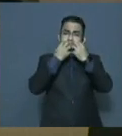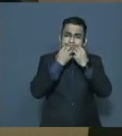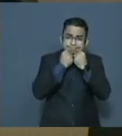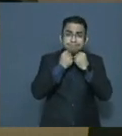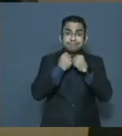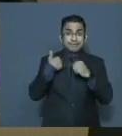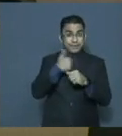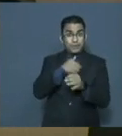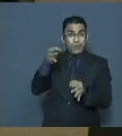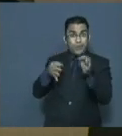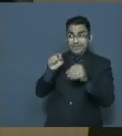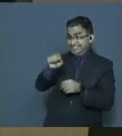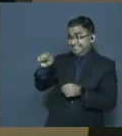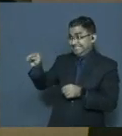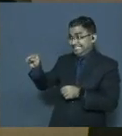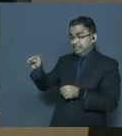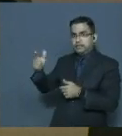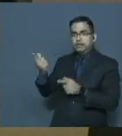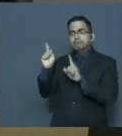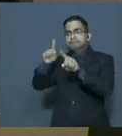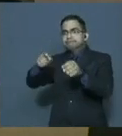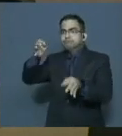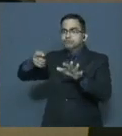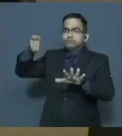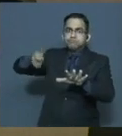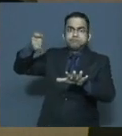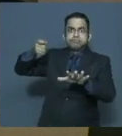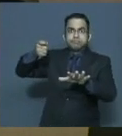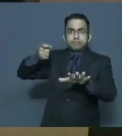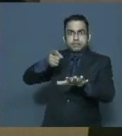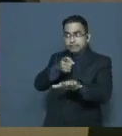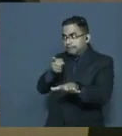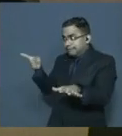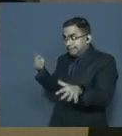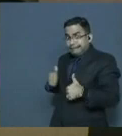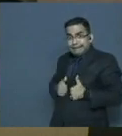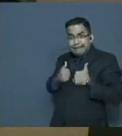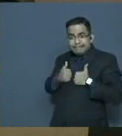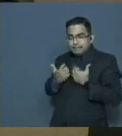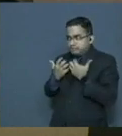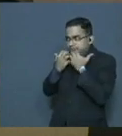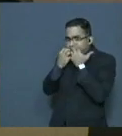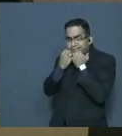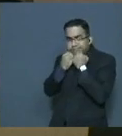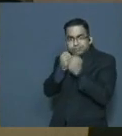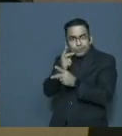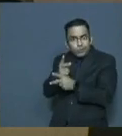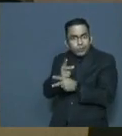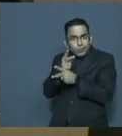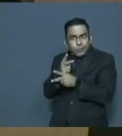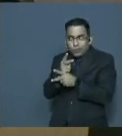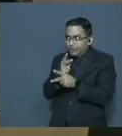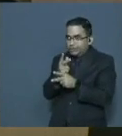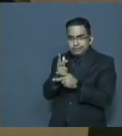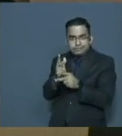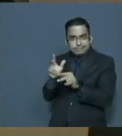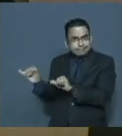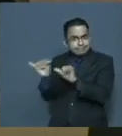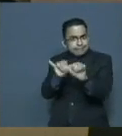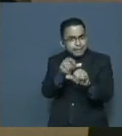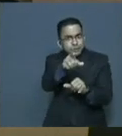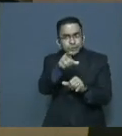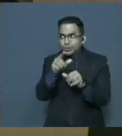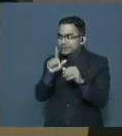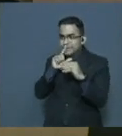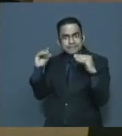colaboradores y de aquellos que acuden a la justicia y la vulnerabilidad de las instituciones más robustas en los tiempos de